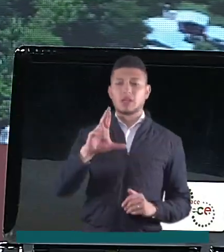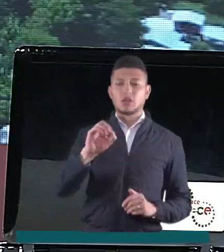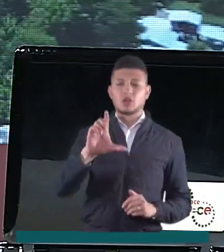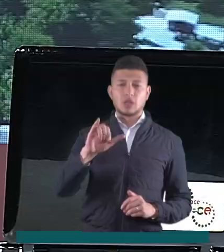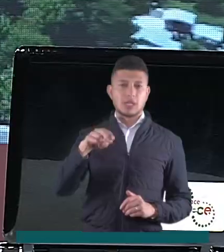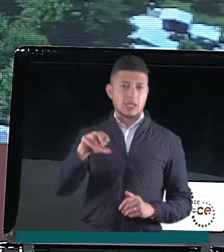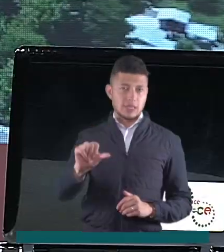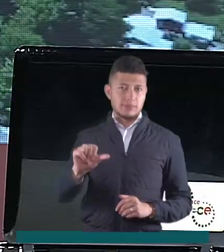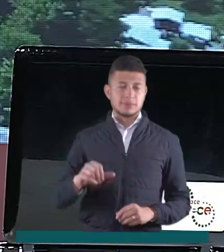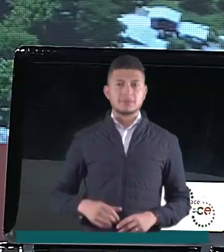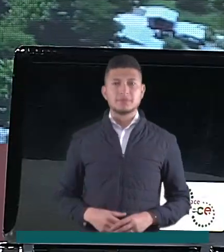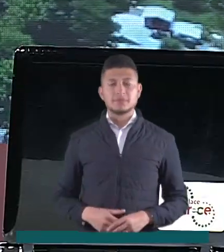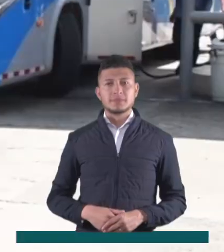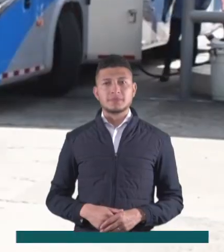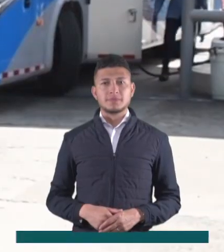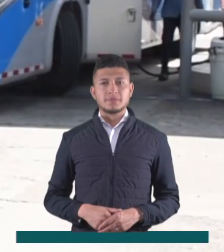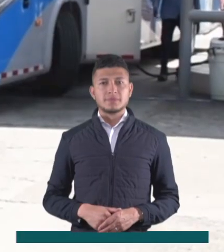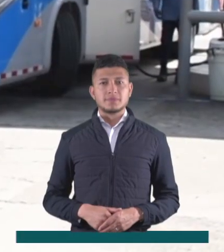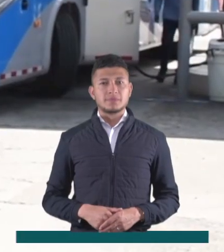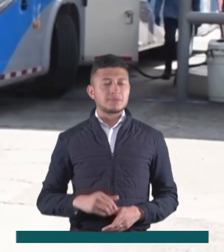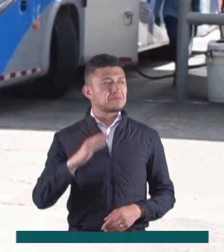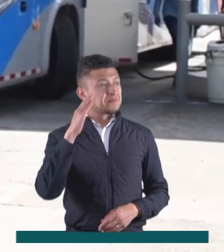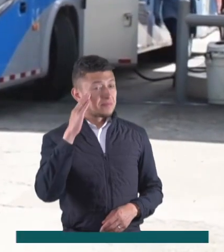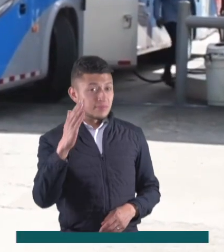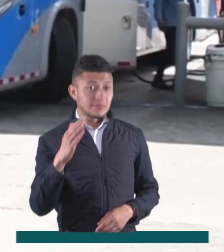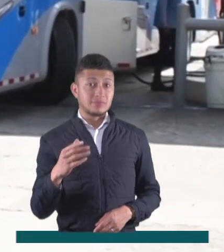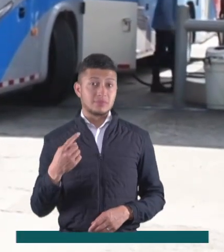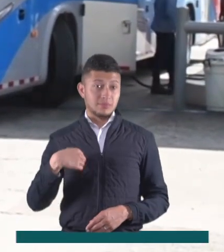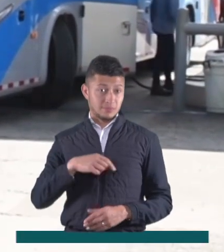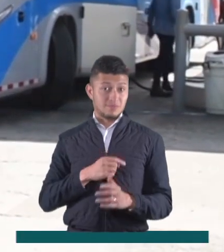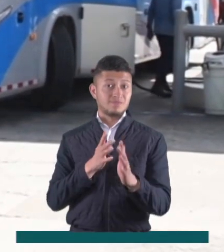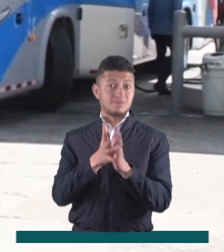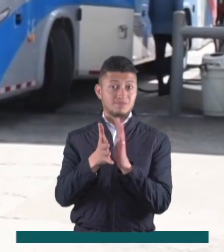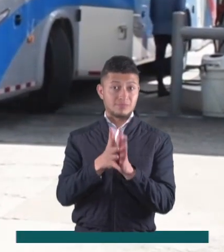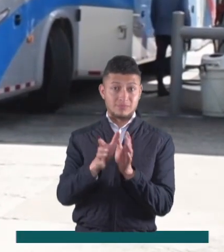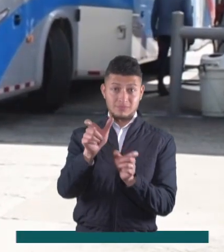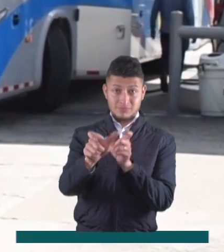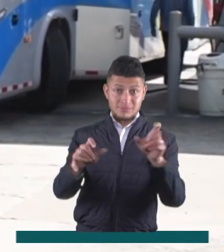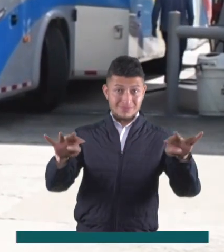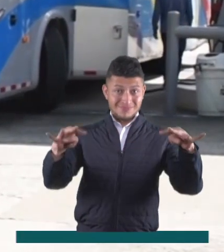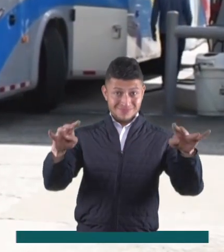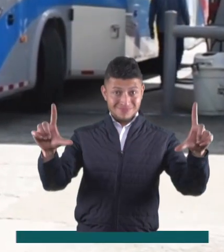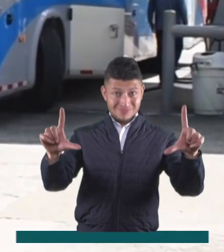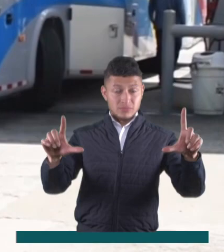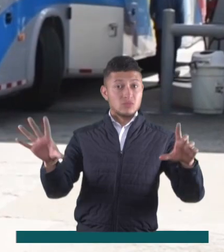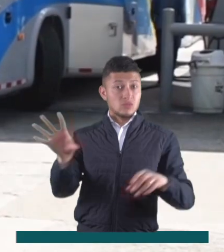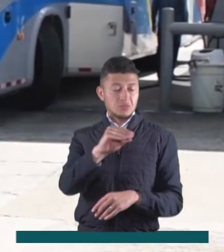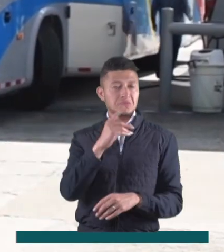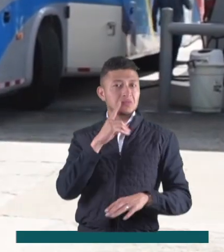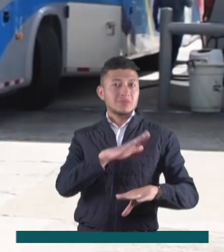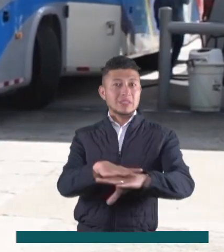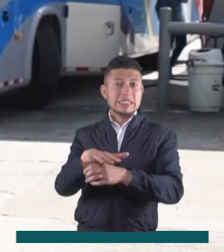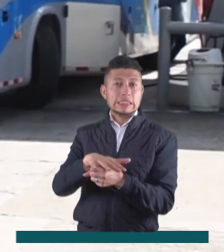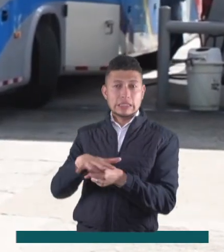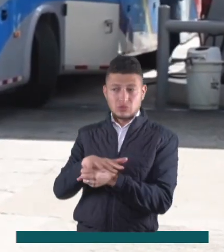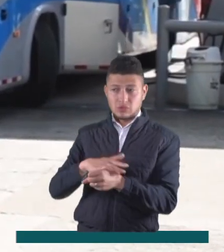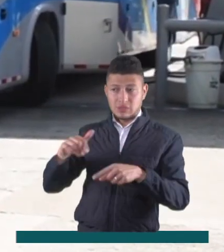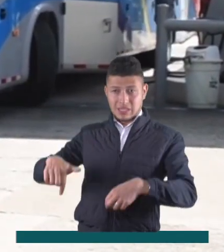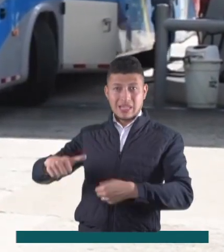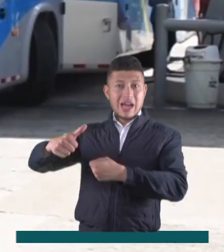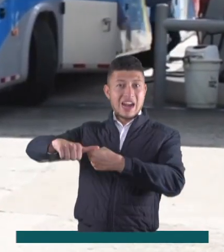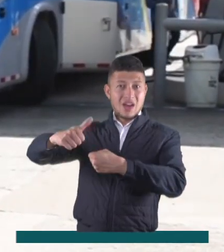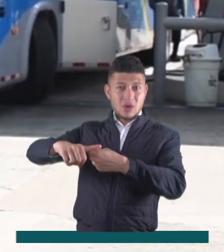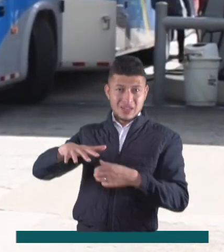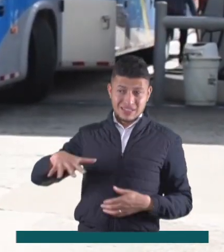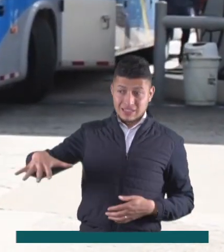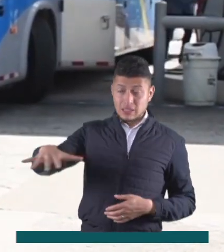tiene toda la información. Hola Mabel, queremos contarles a nuestros televidentes la situación que se ha presentado